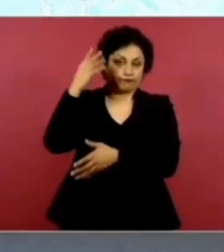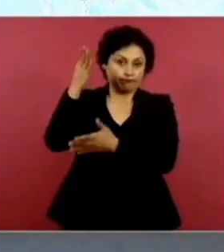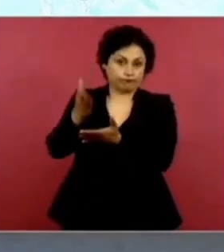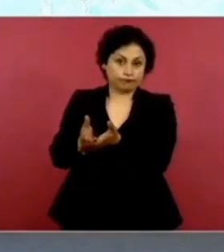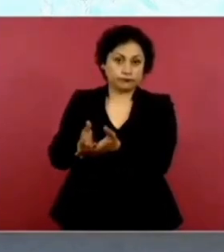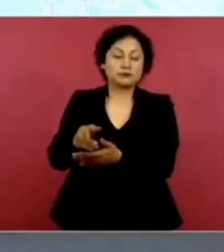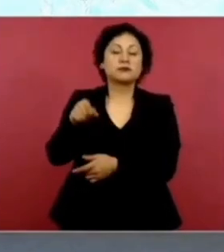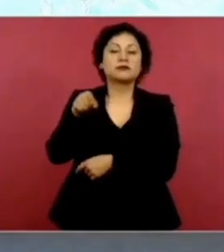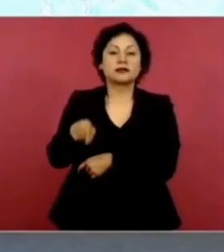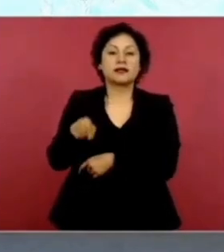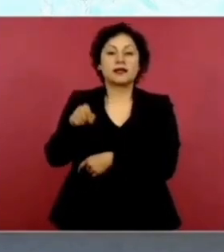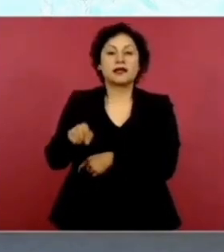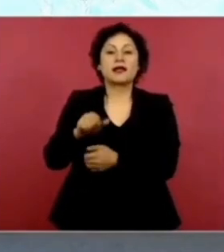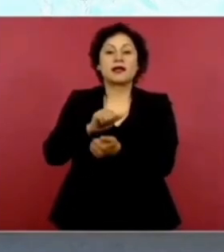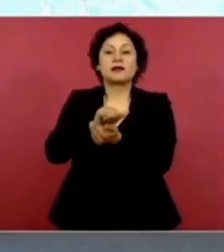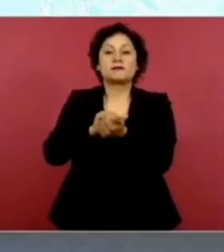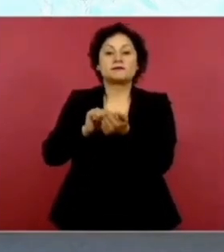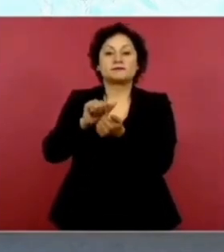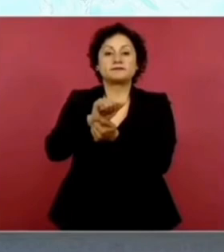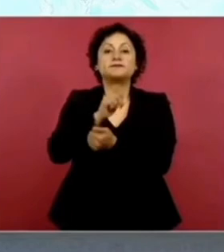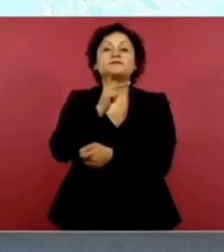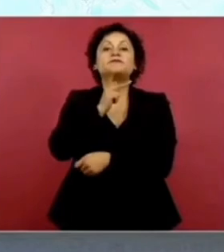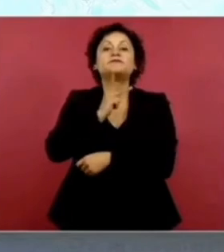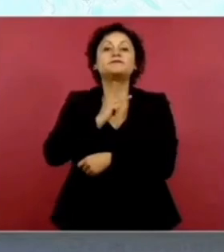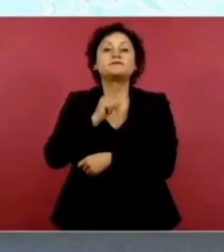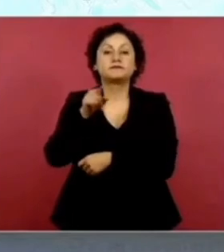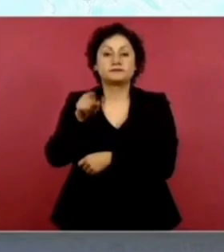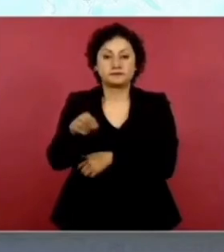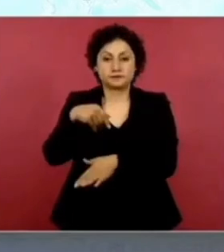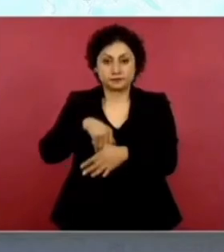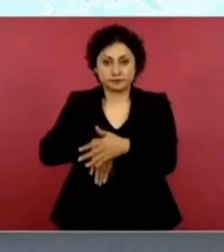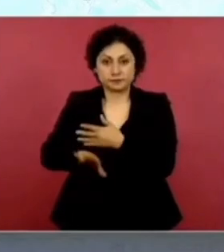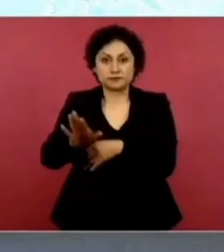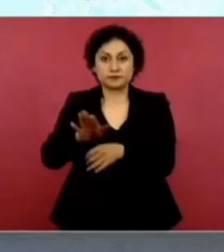Porque estamos construyendo. Una planta coquizadora.